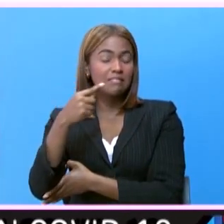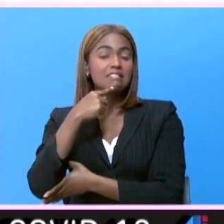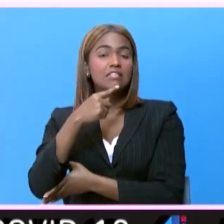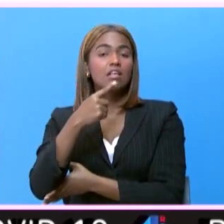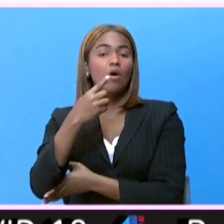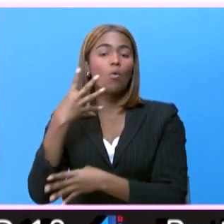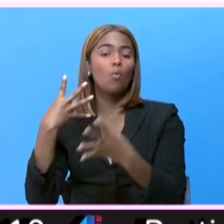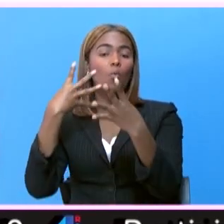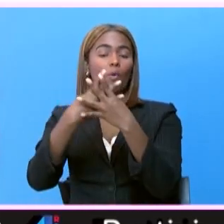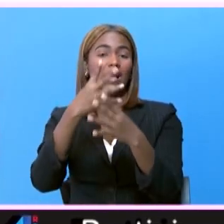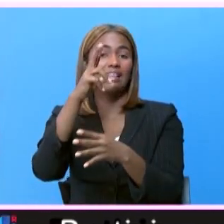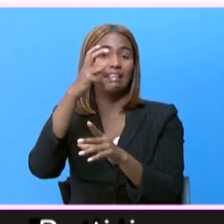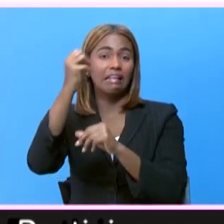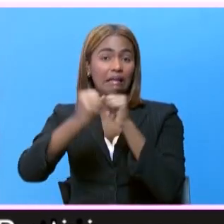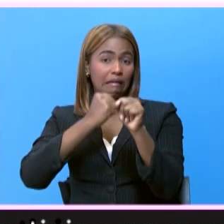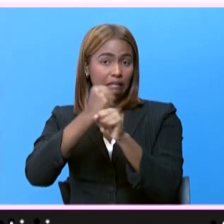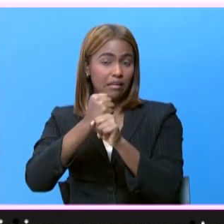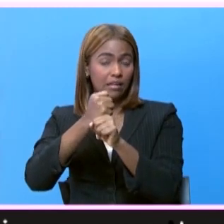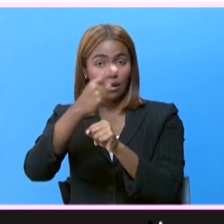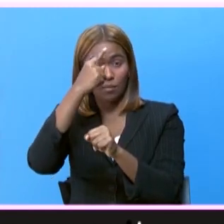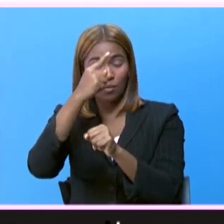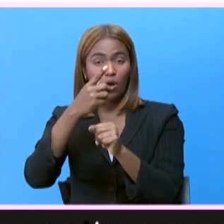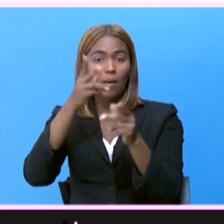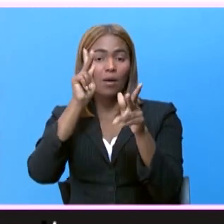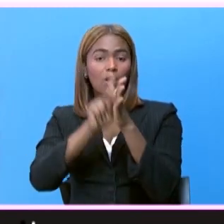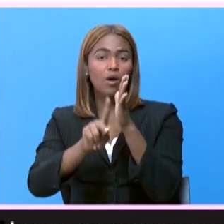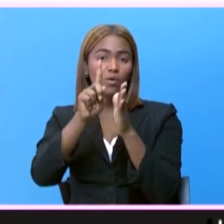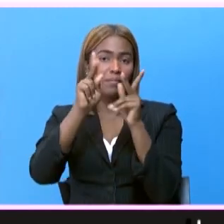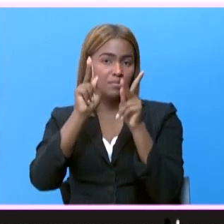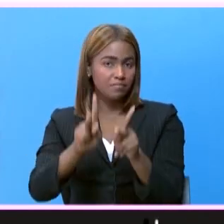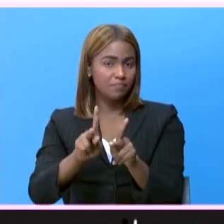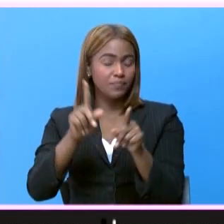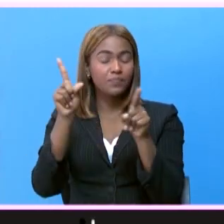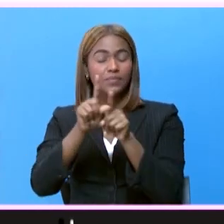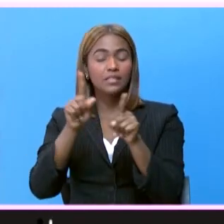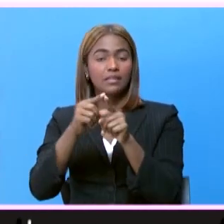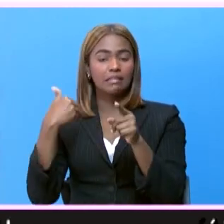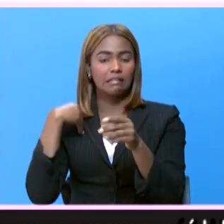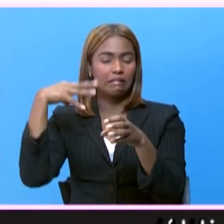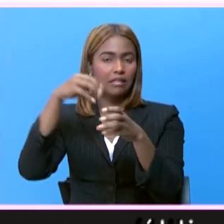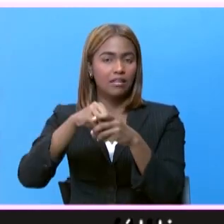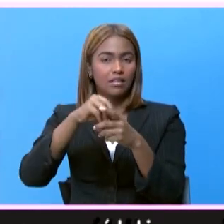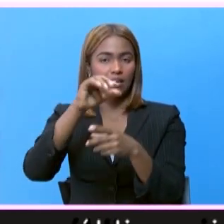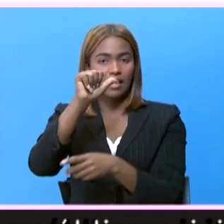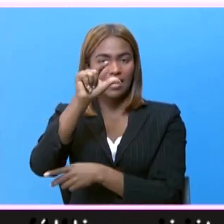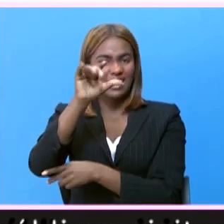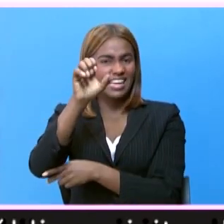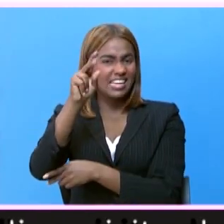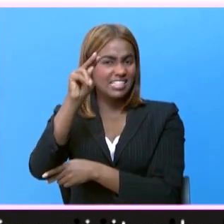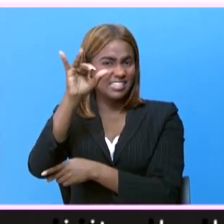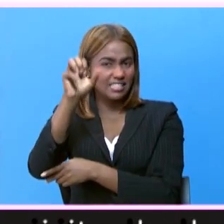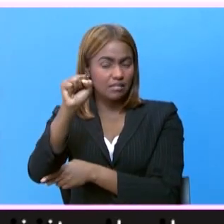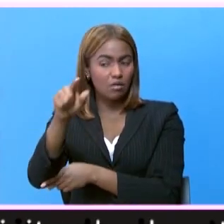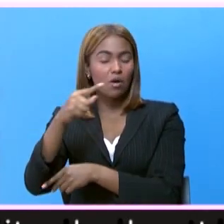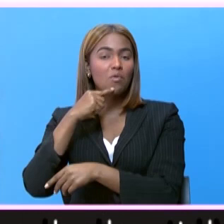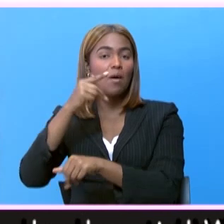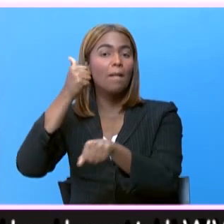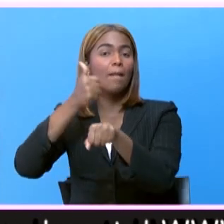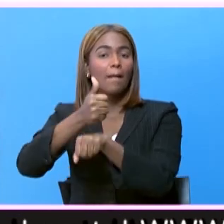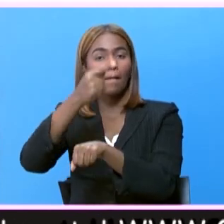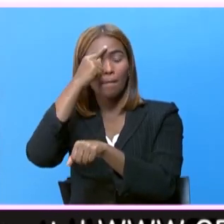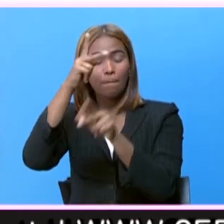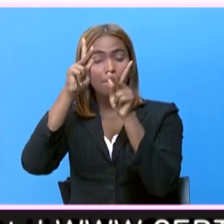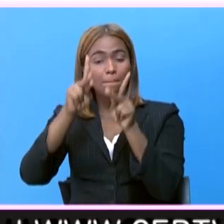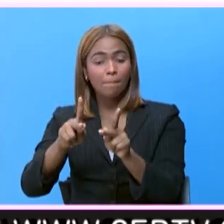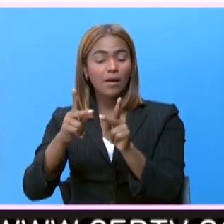quien fue condenado a 30 años de prisión por el asesinato de una persona. También figura en la lista Argenis Contreras, quien es acusado de ser el